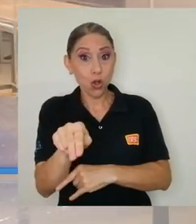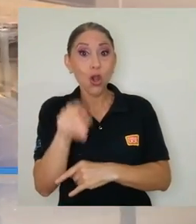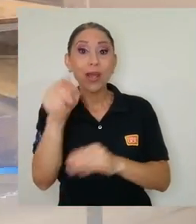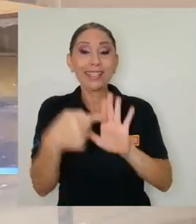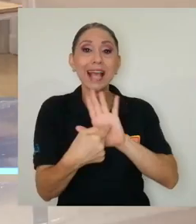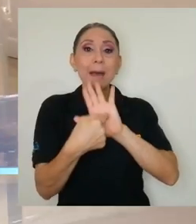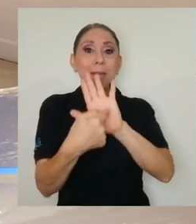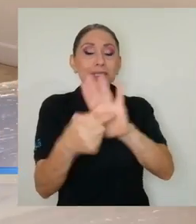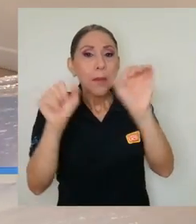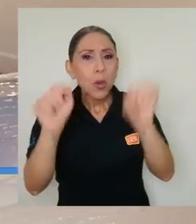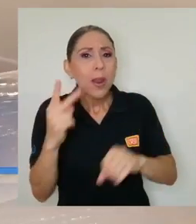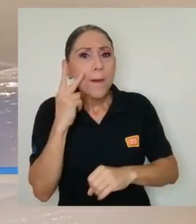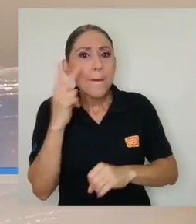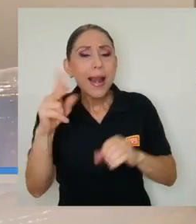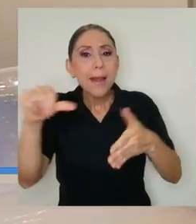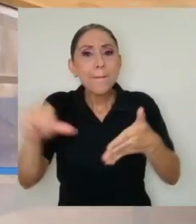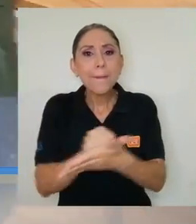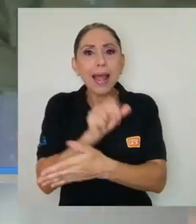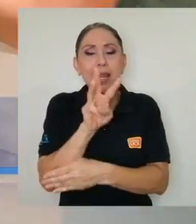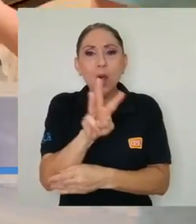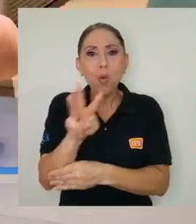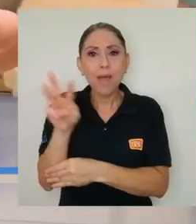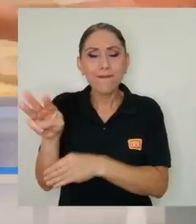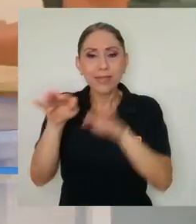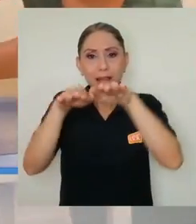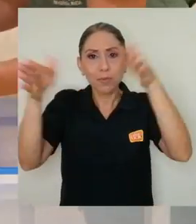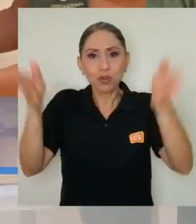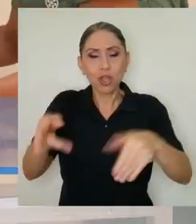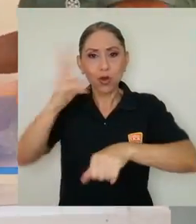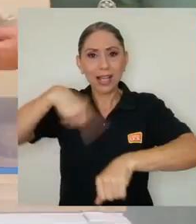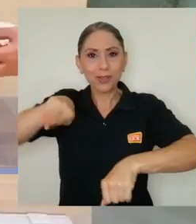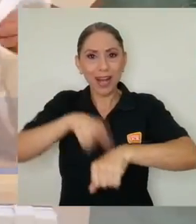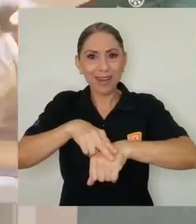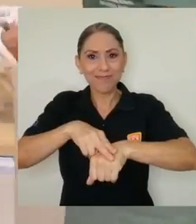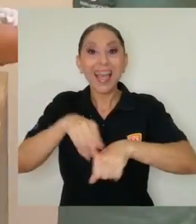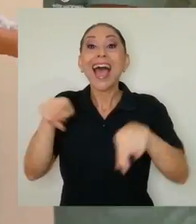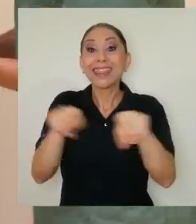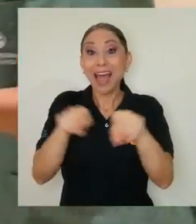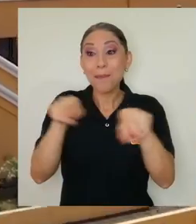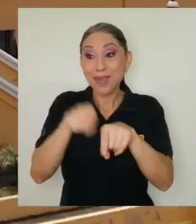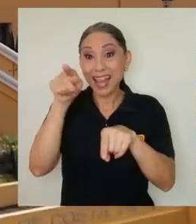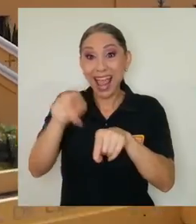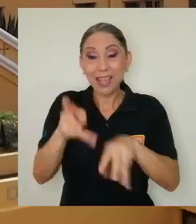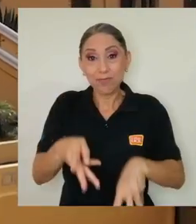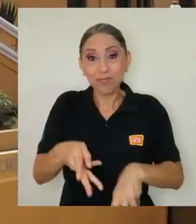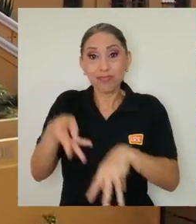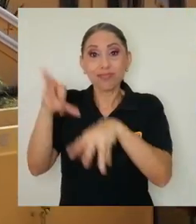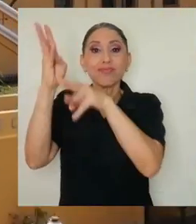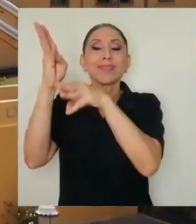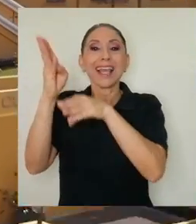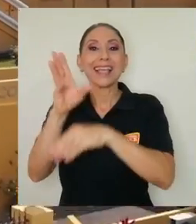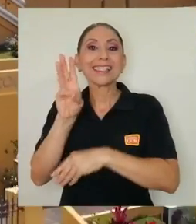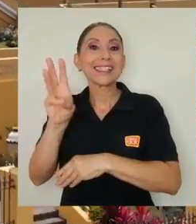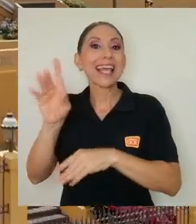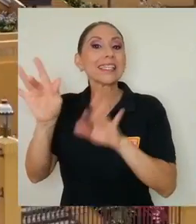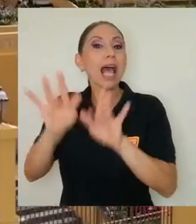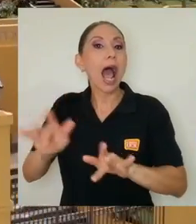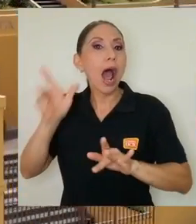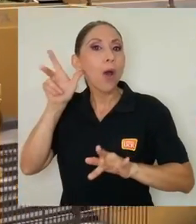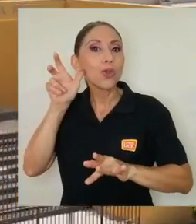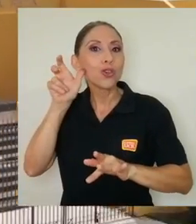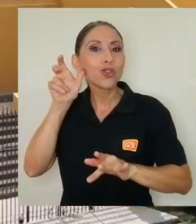apreciarse en la página web del museo nacional donde se incluirá además seis audios de momentos